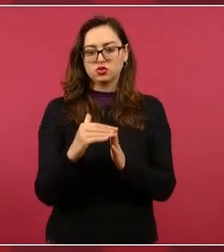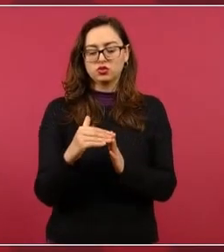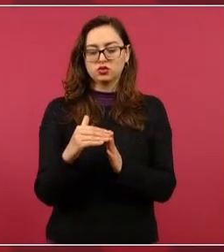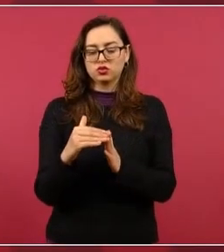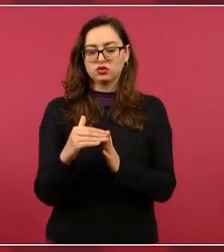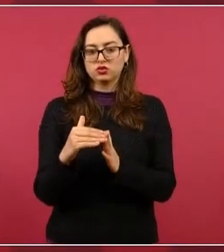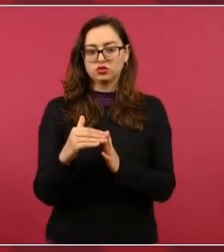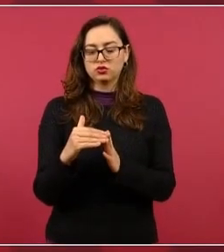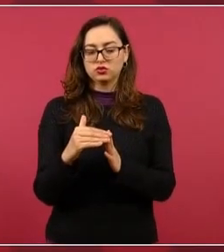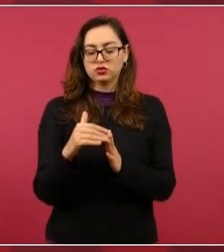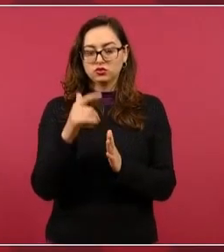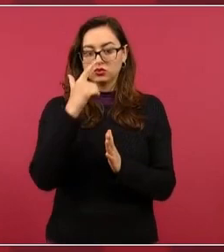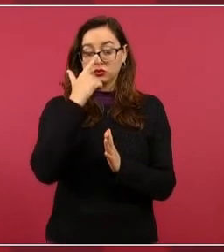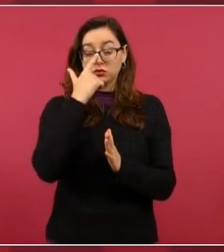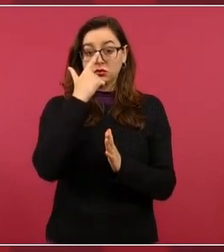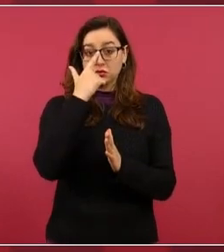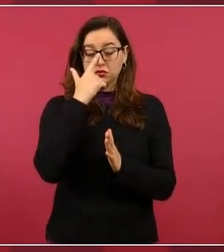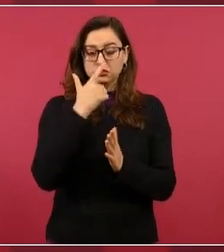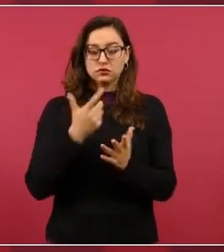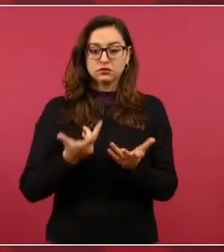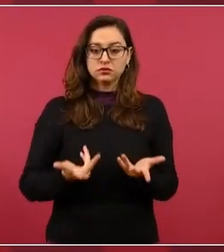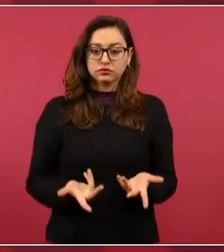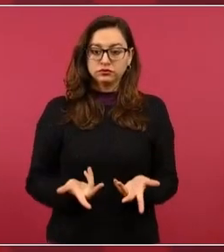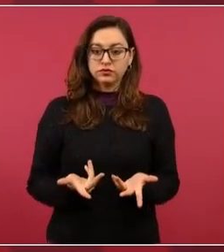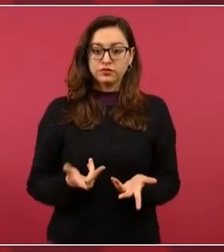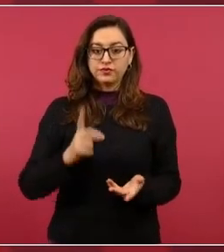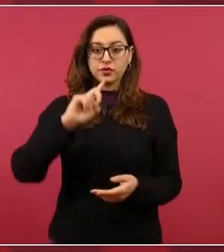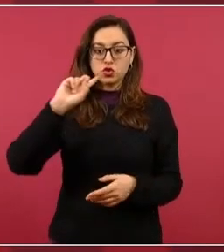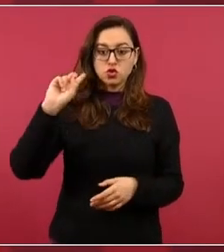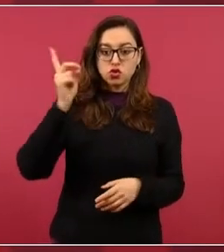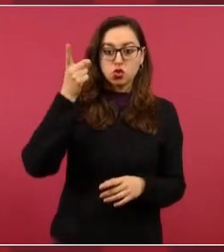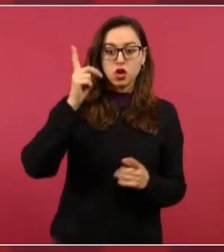Estamos hablando en dólares,